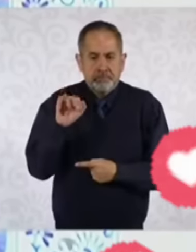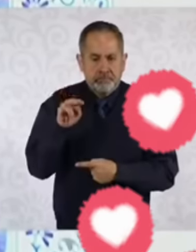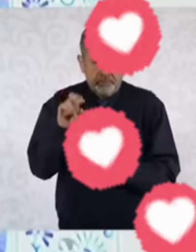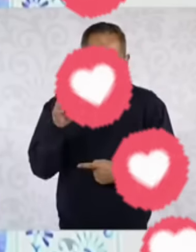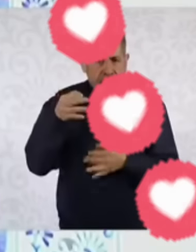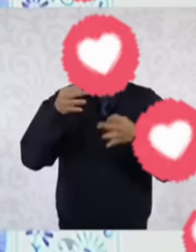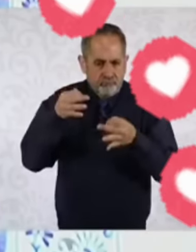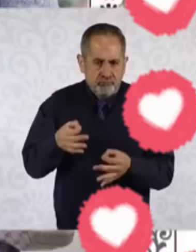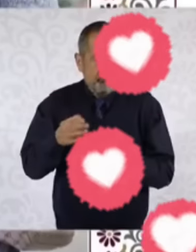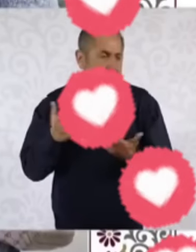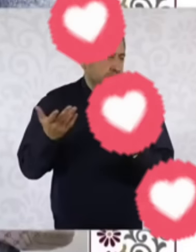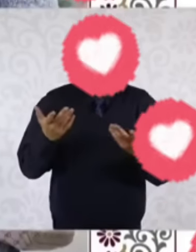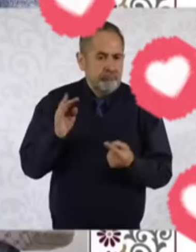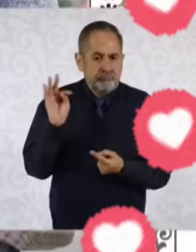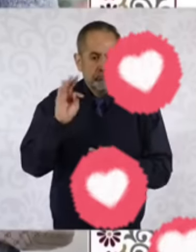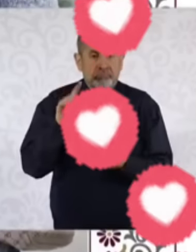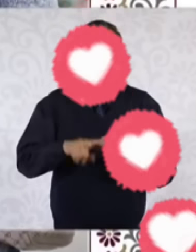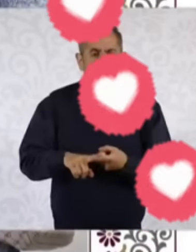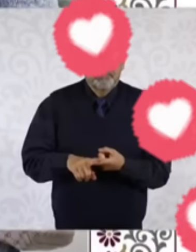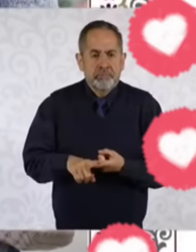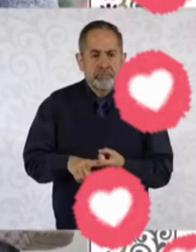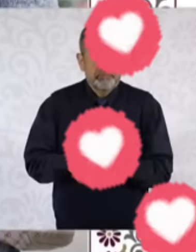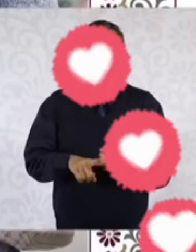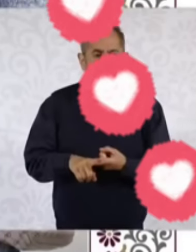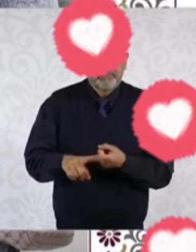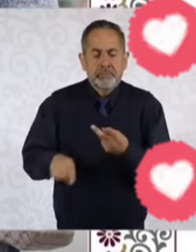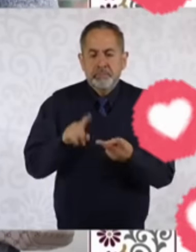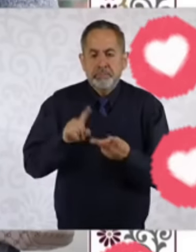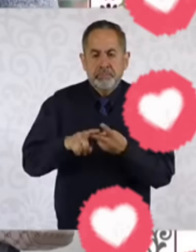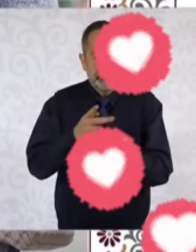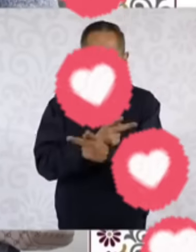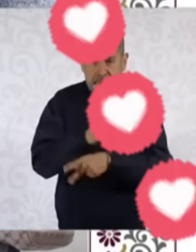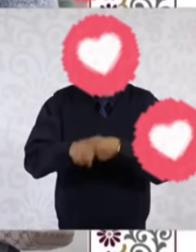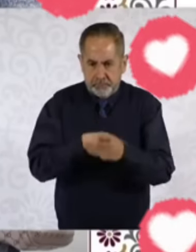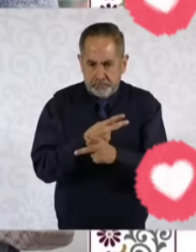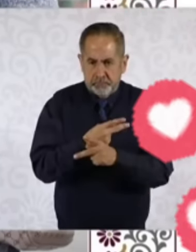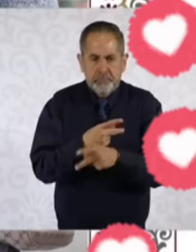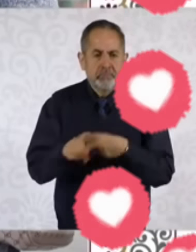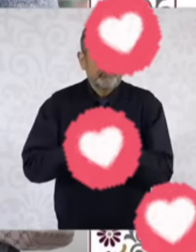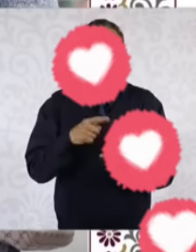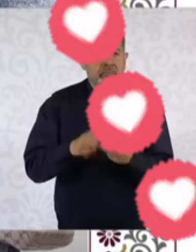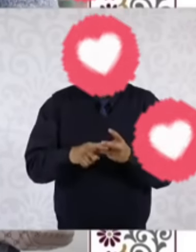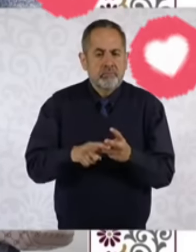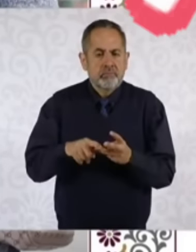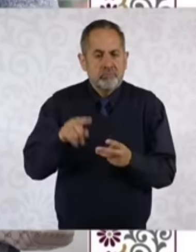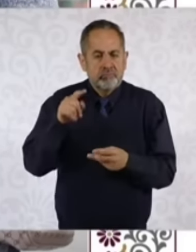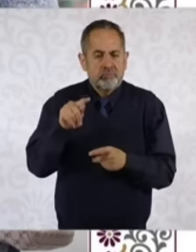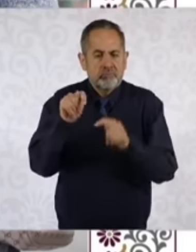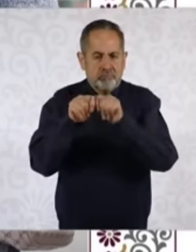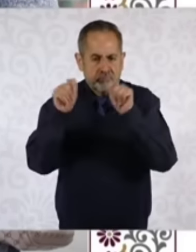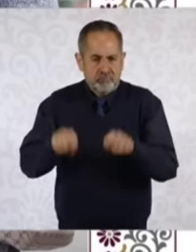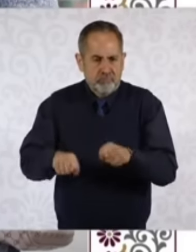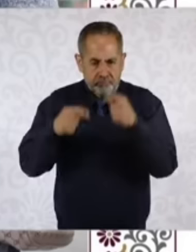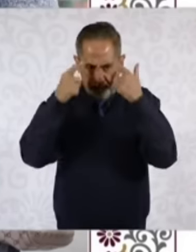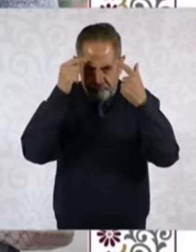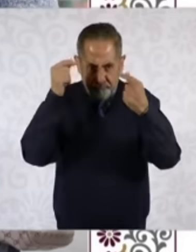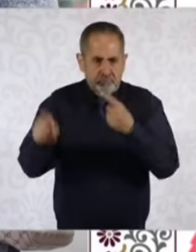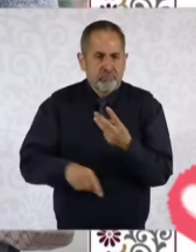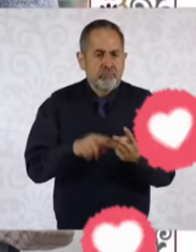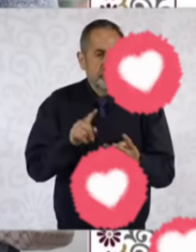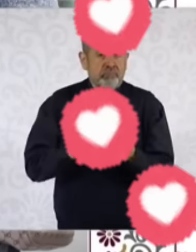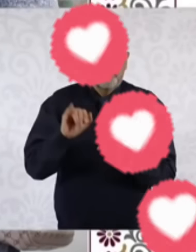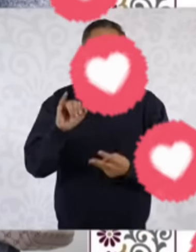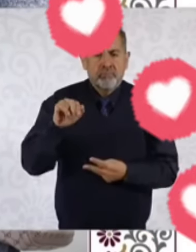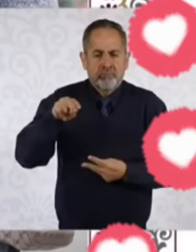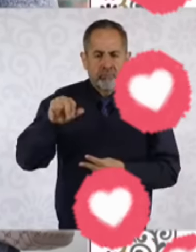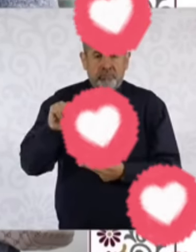que puede ser la credencial para votar, el pasaporte, la cédula profesional, la credencial de INAPAM, o la carta